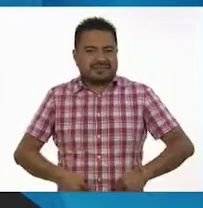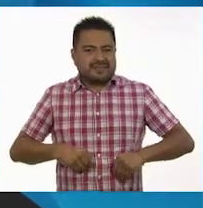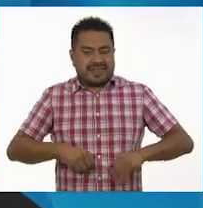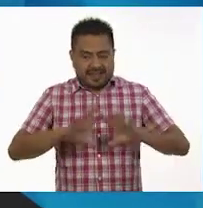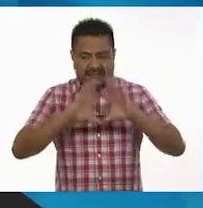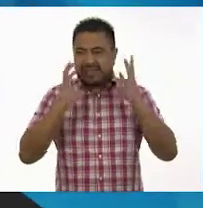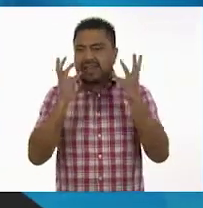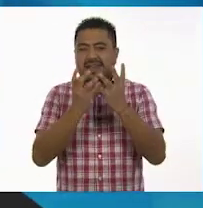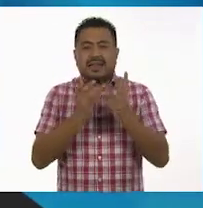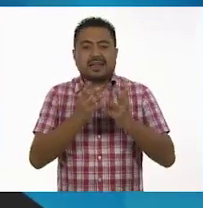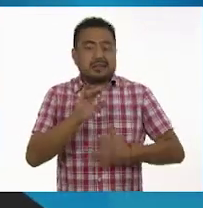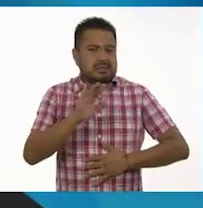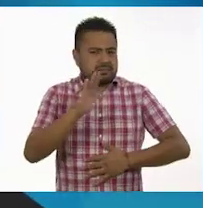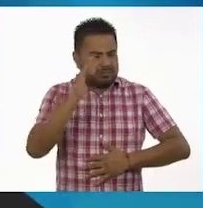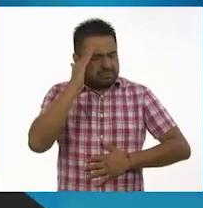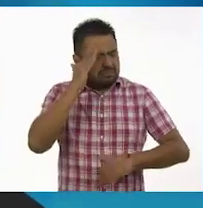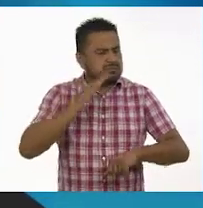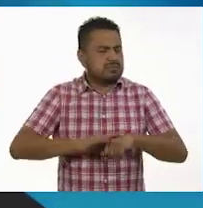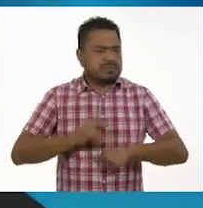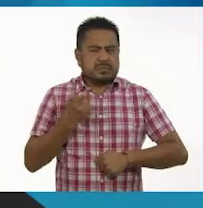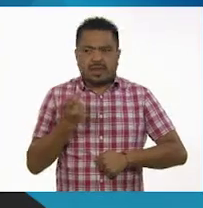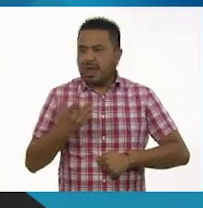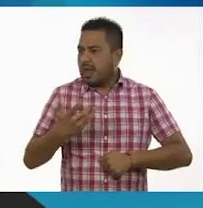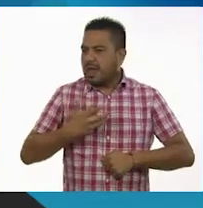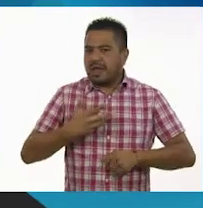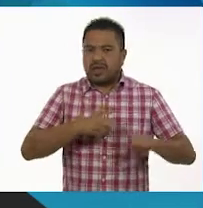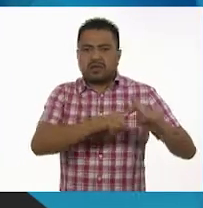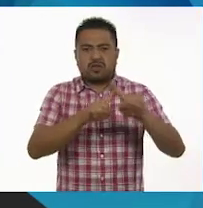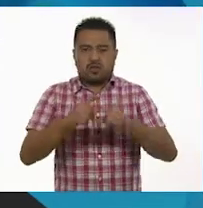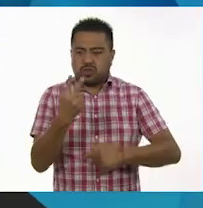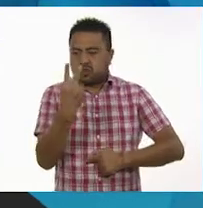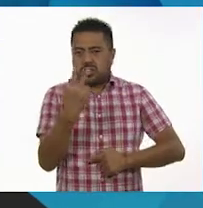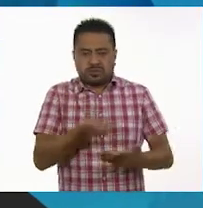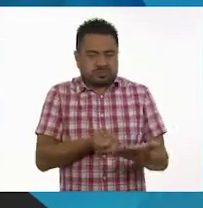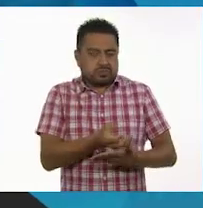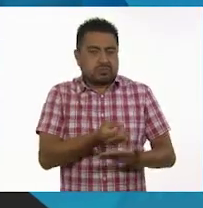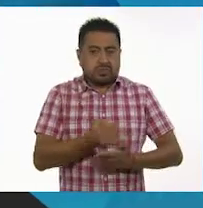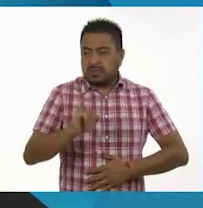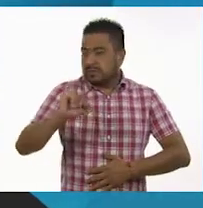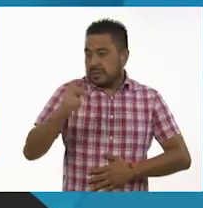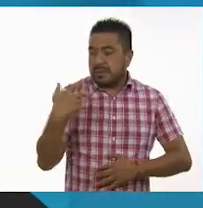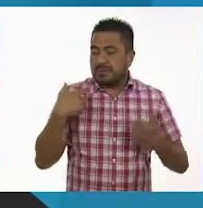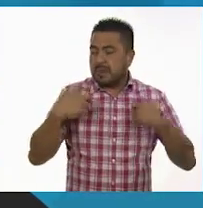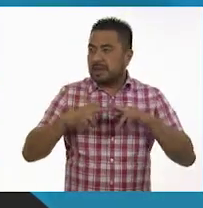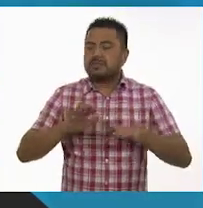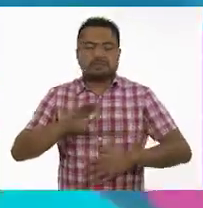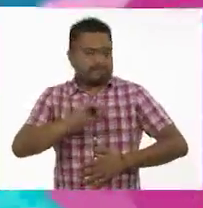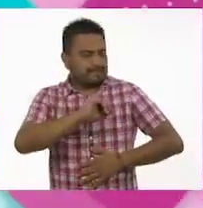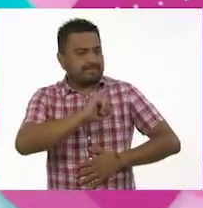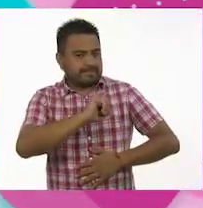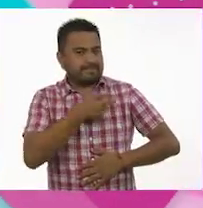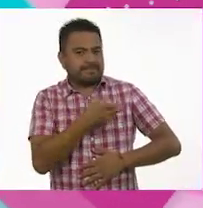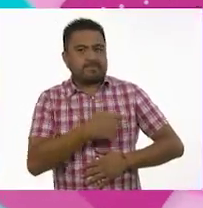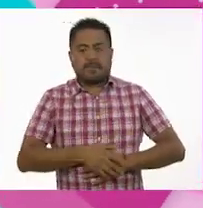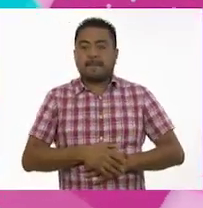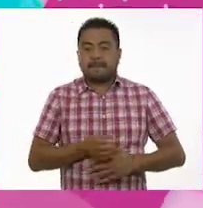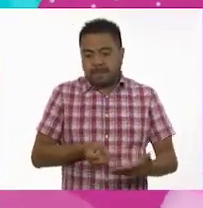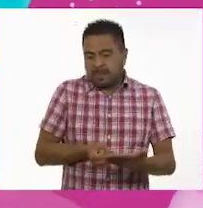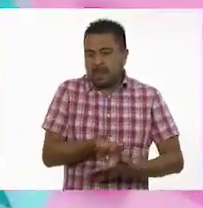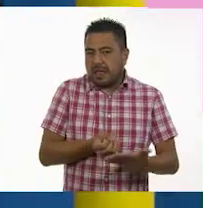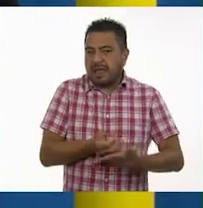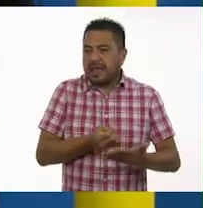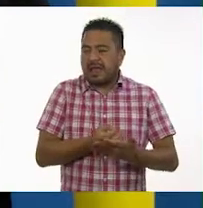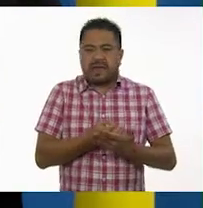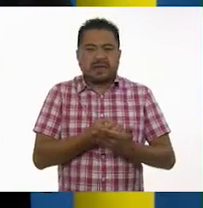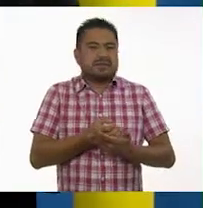Tierra. Y si mal no recuerdo, existen dos tipos de reproducción, ¿verdad, maestro? Efectivamente. La reproducción